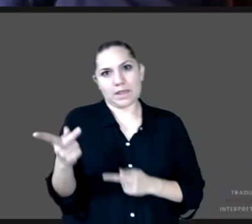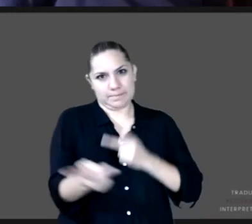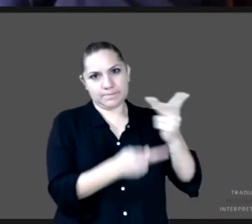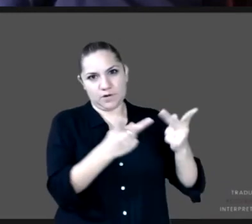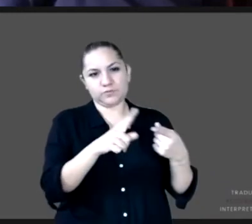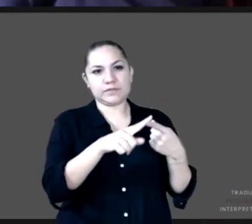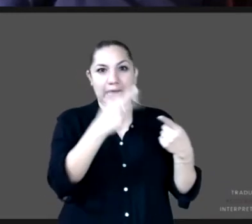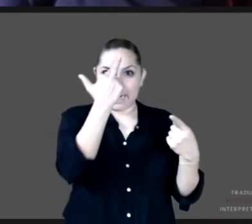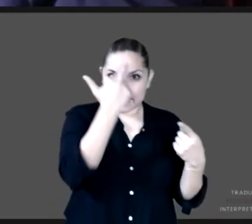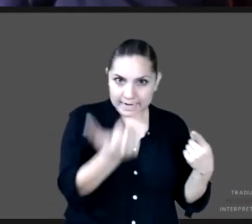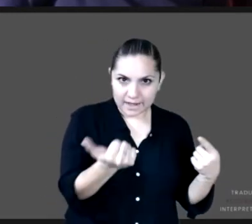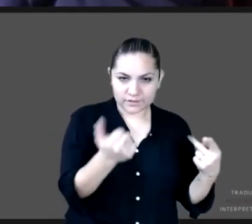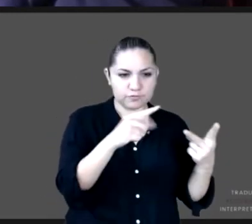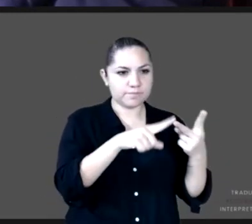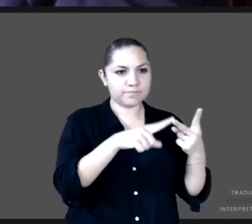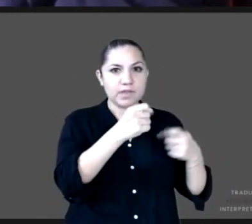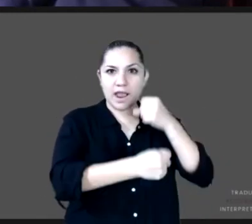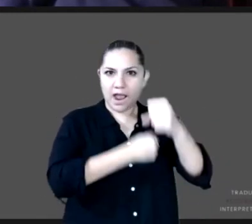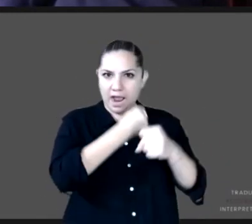regiones.